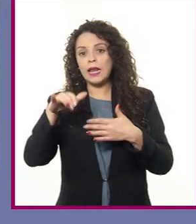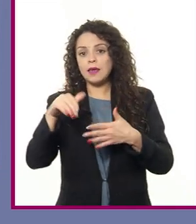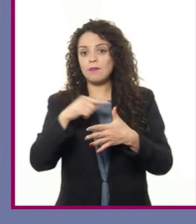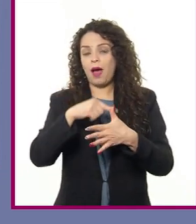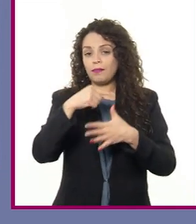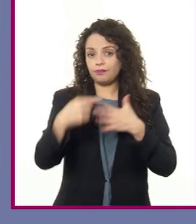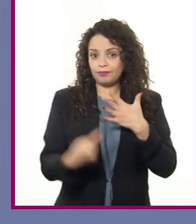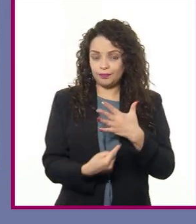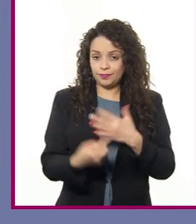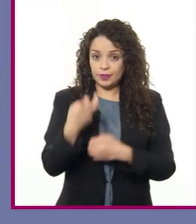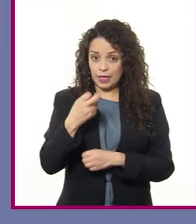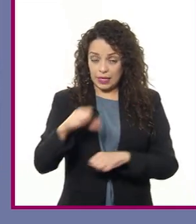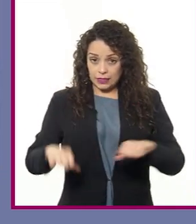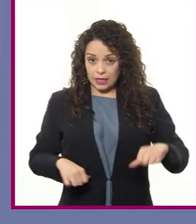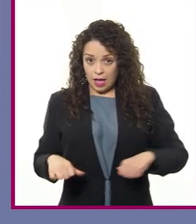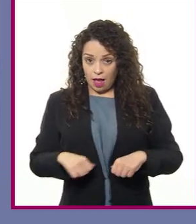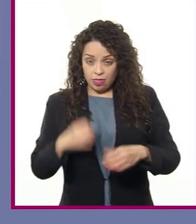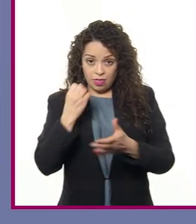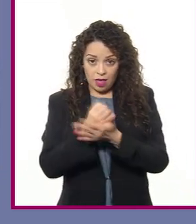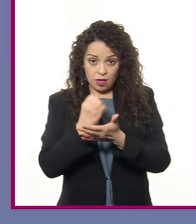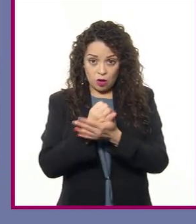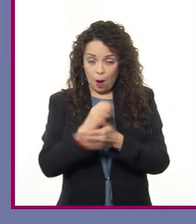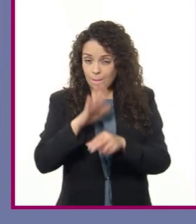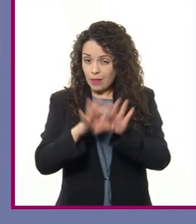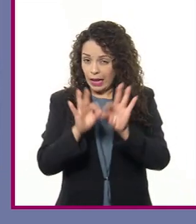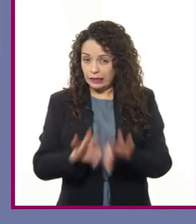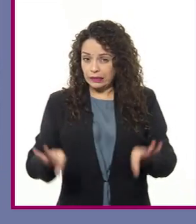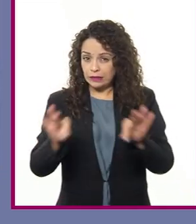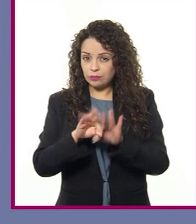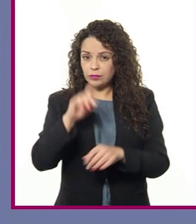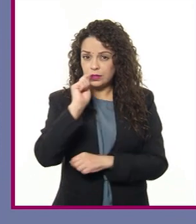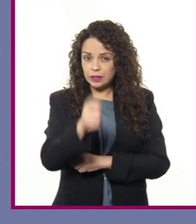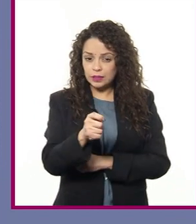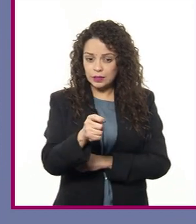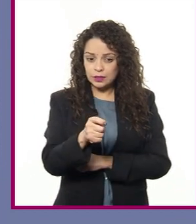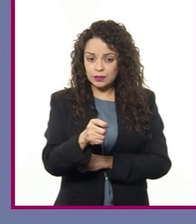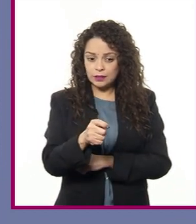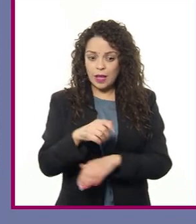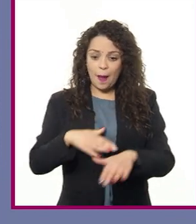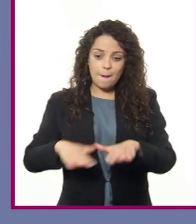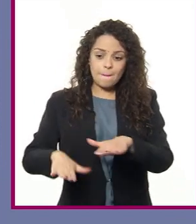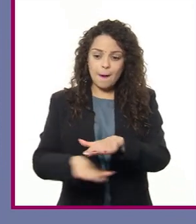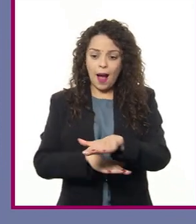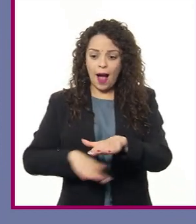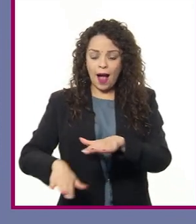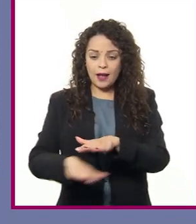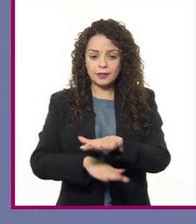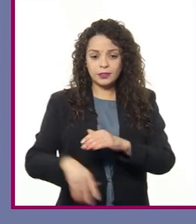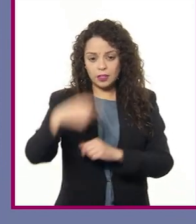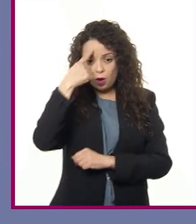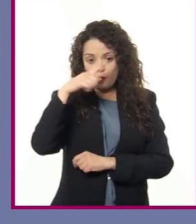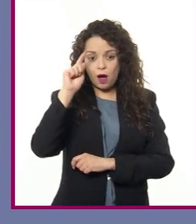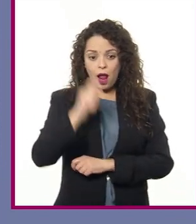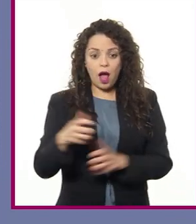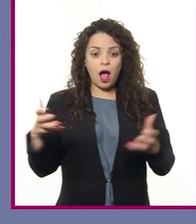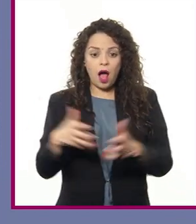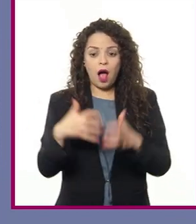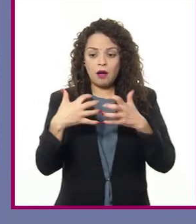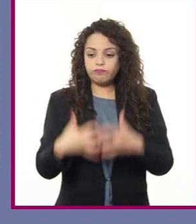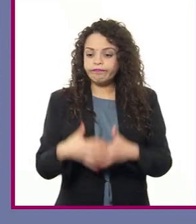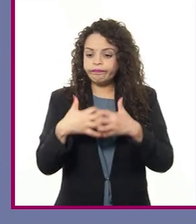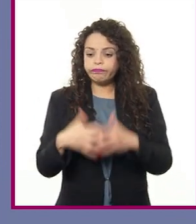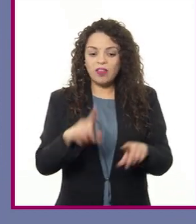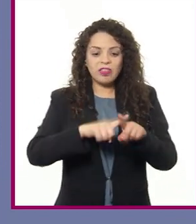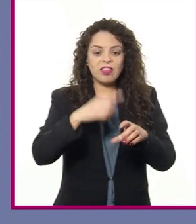Las actividades económicas primarias están en la base de la producción de cosas,